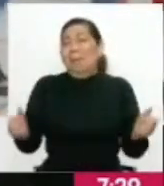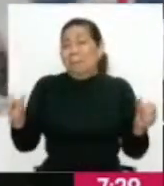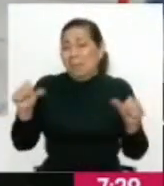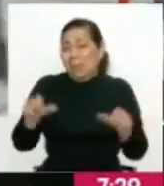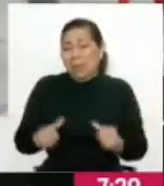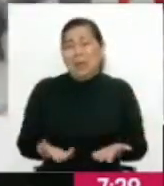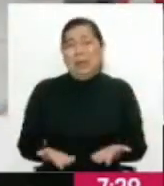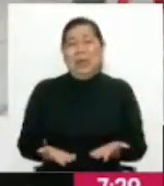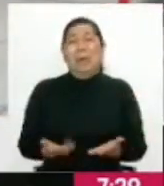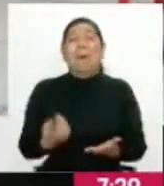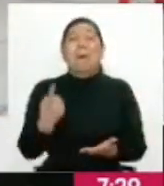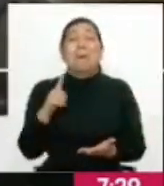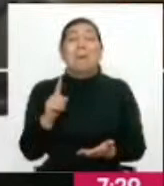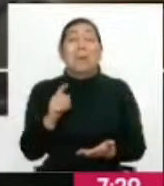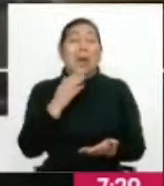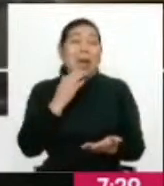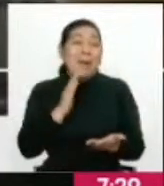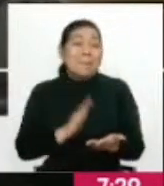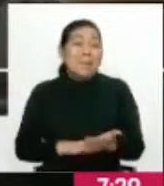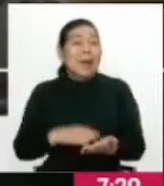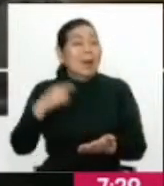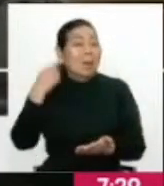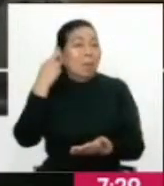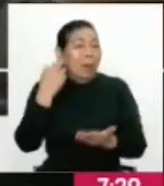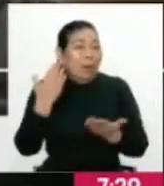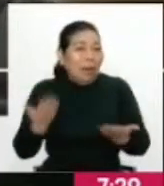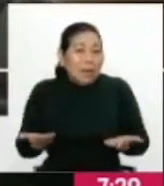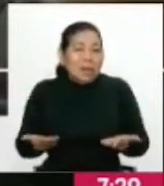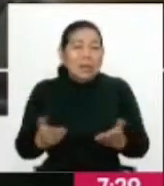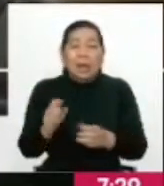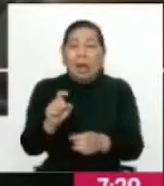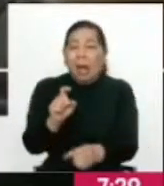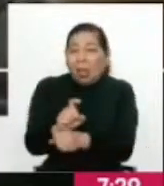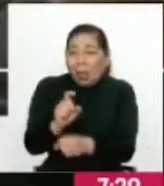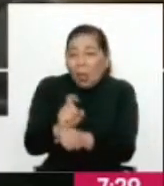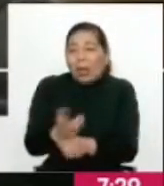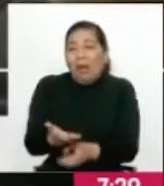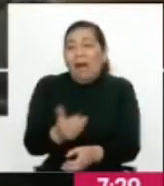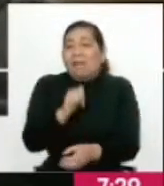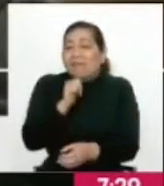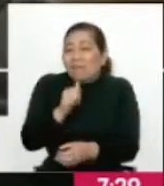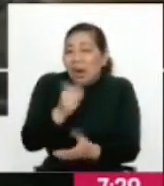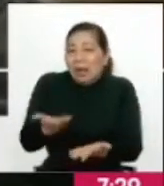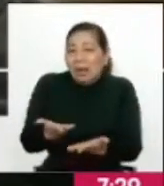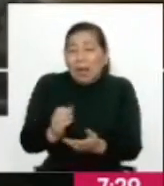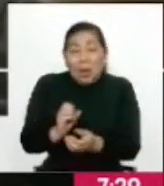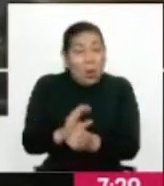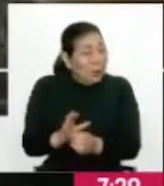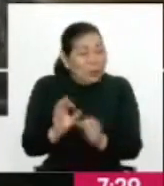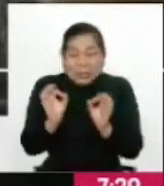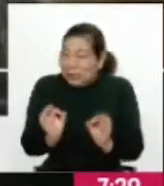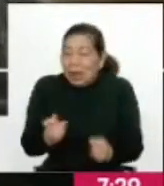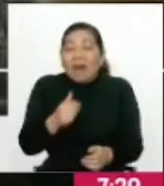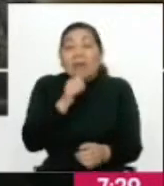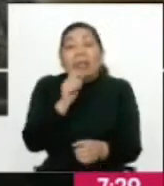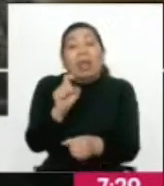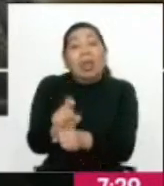educativo, por las malas políticas en educación, no por la COVID en sí.